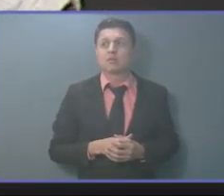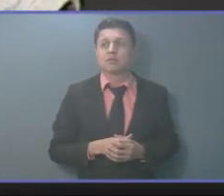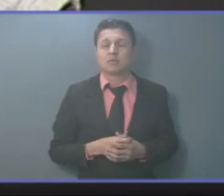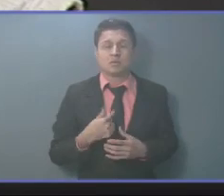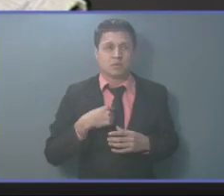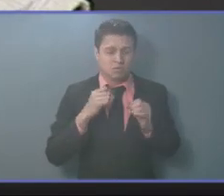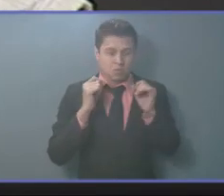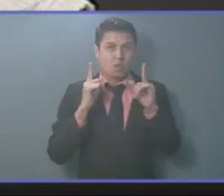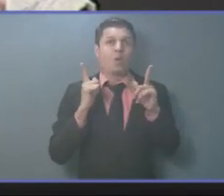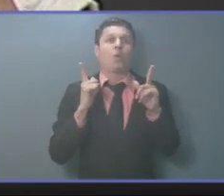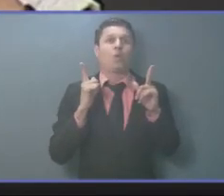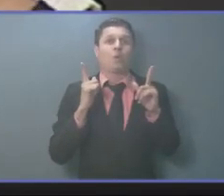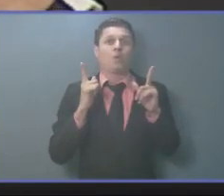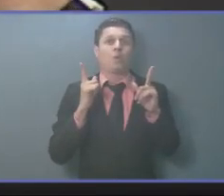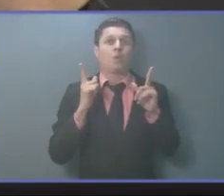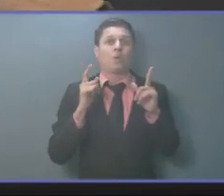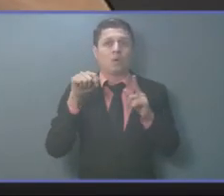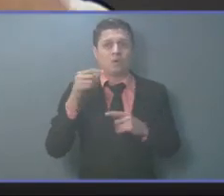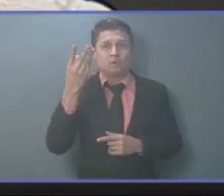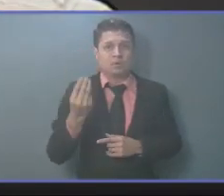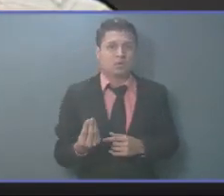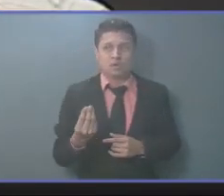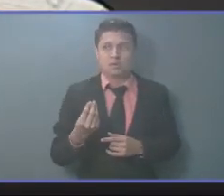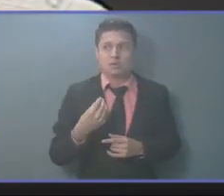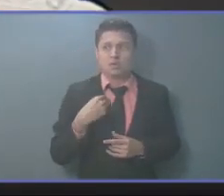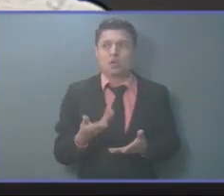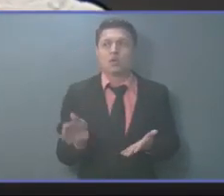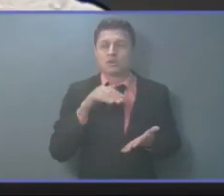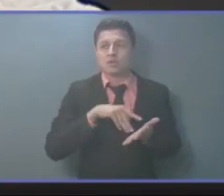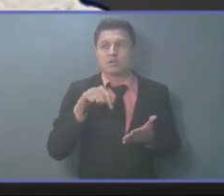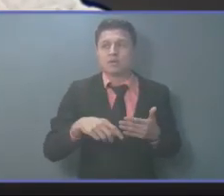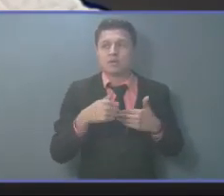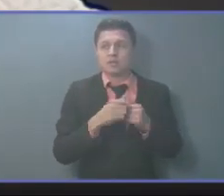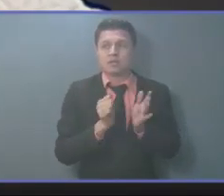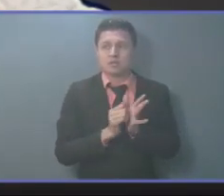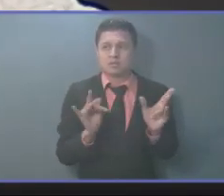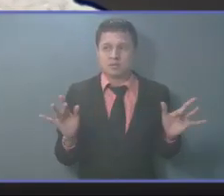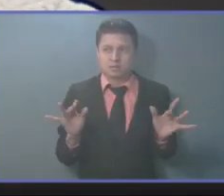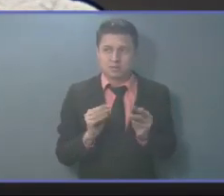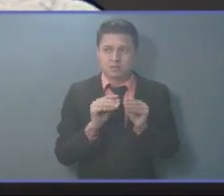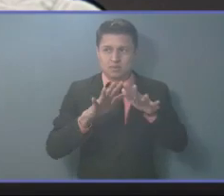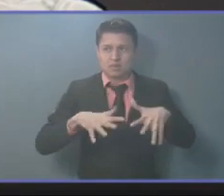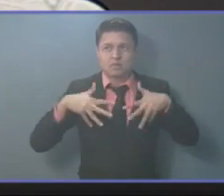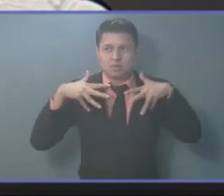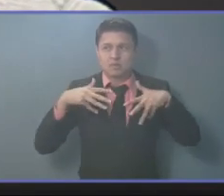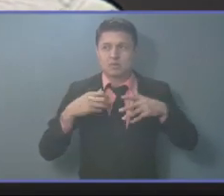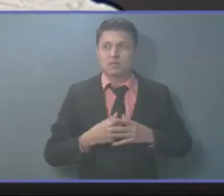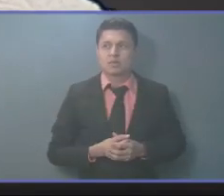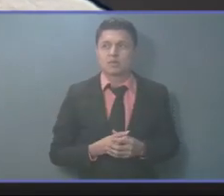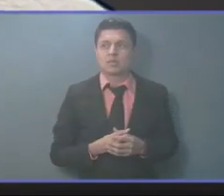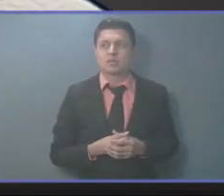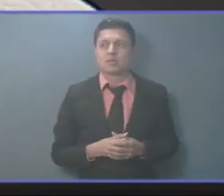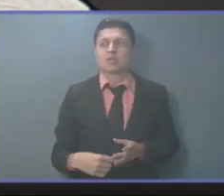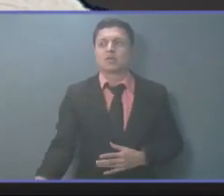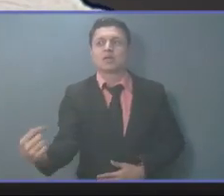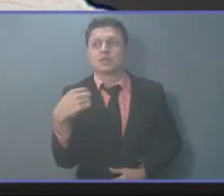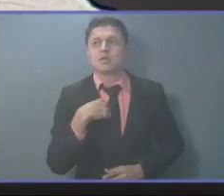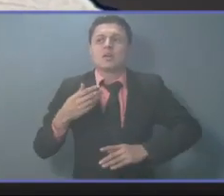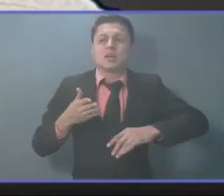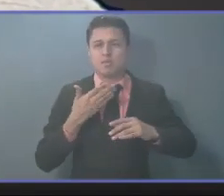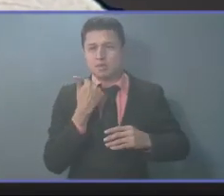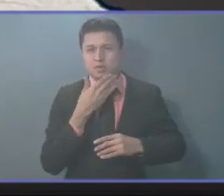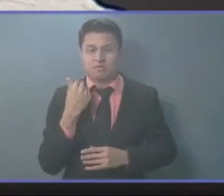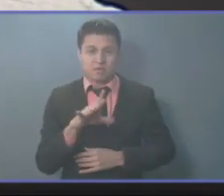imaginé que este día iba a estar de regreso en este pleno legislativo y que iba a encontrar un